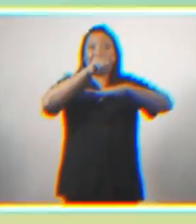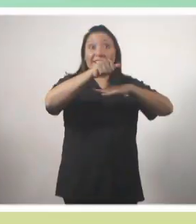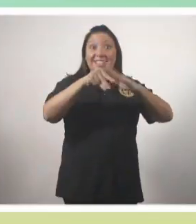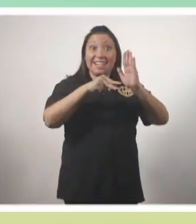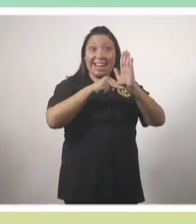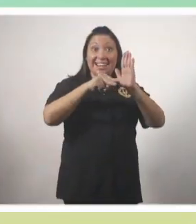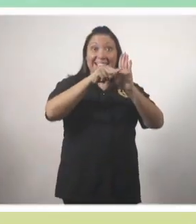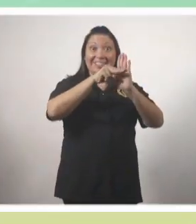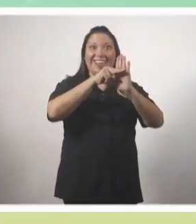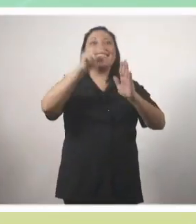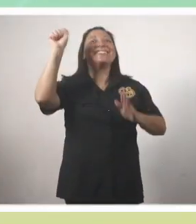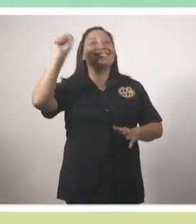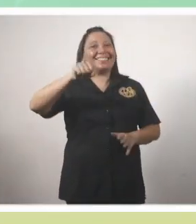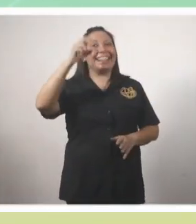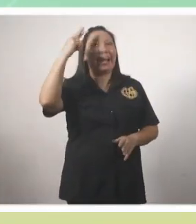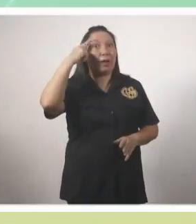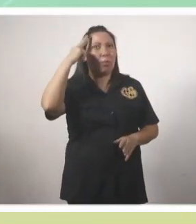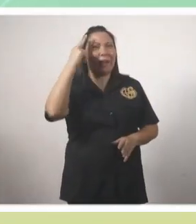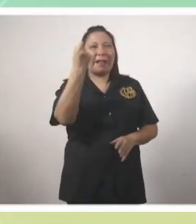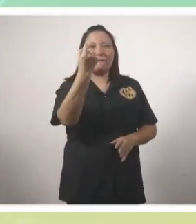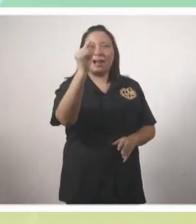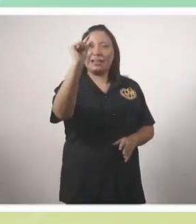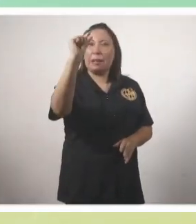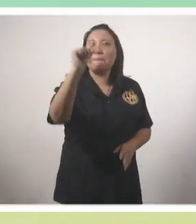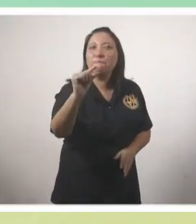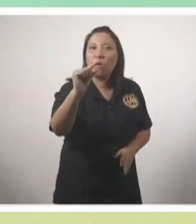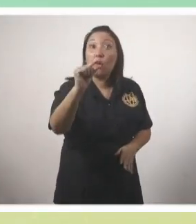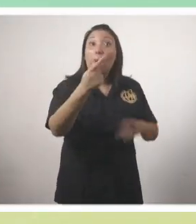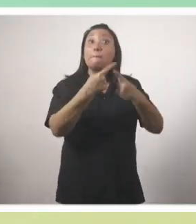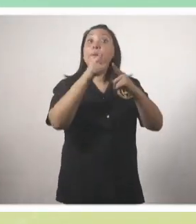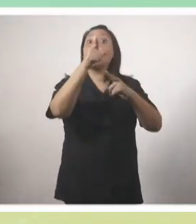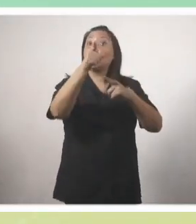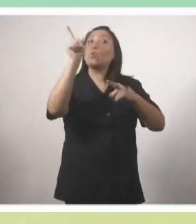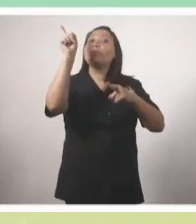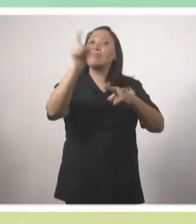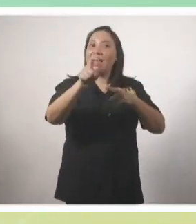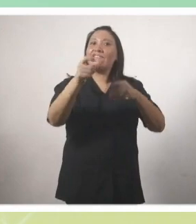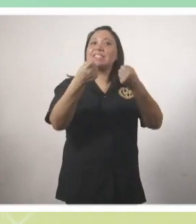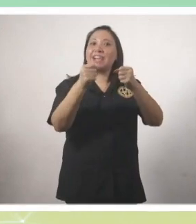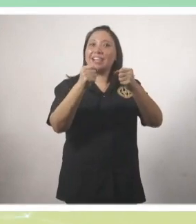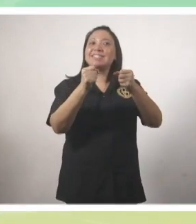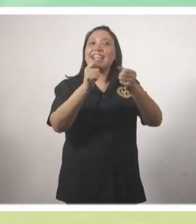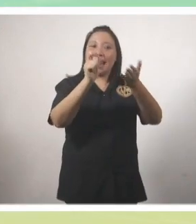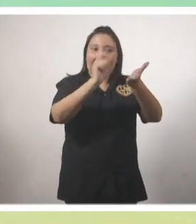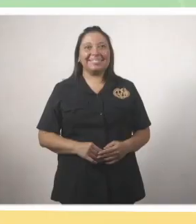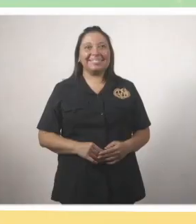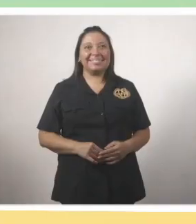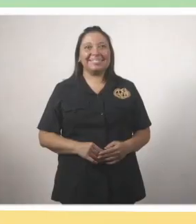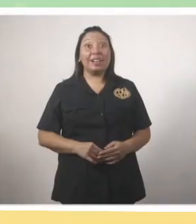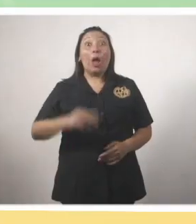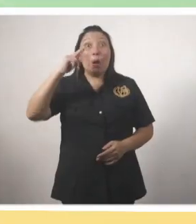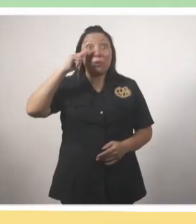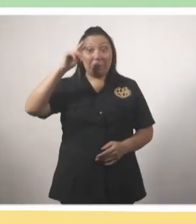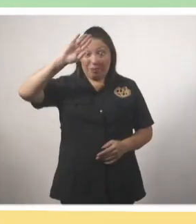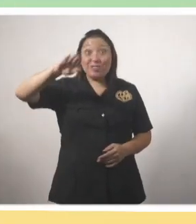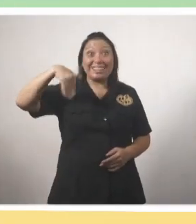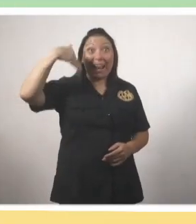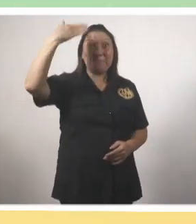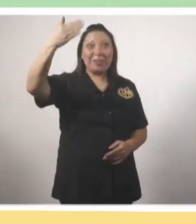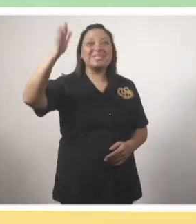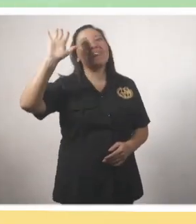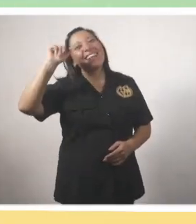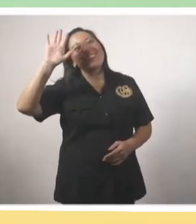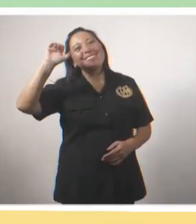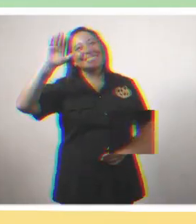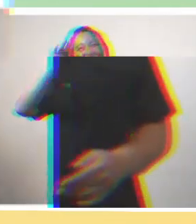nivel Así es, recuerda que ya te falta poco Pero debes de realizar los retos que te faltan Nos vemos en una próxima